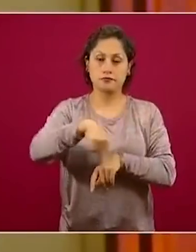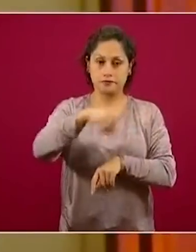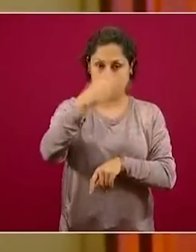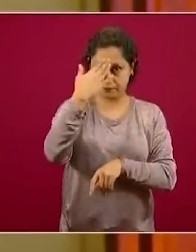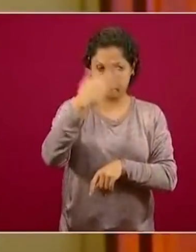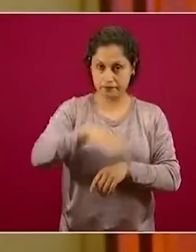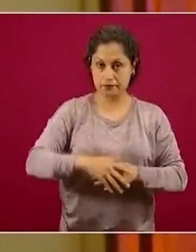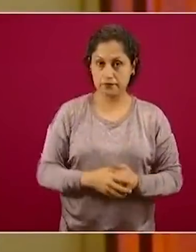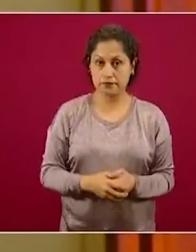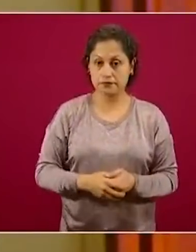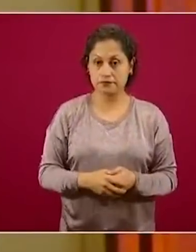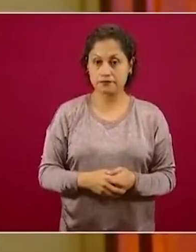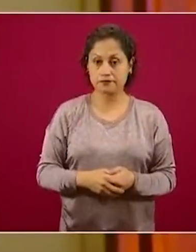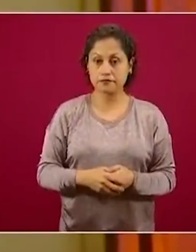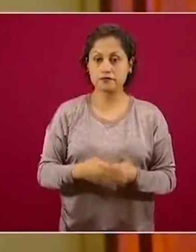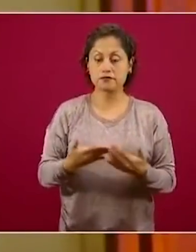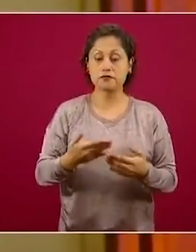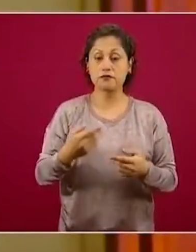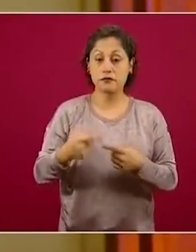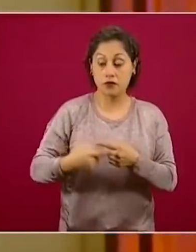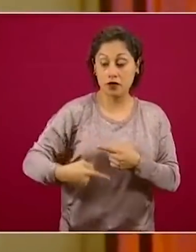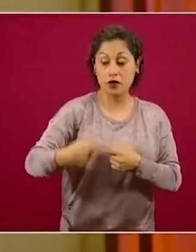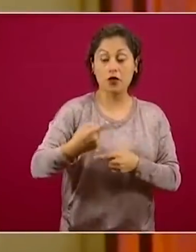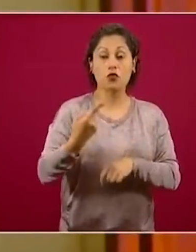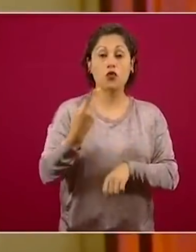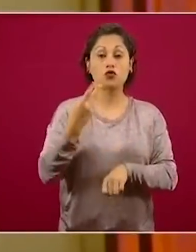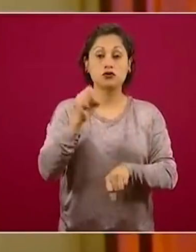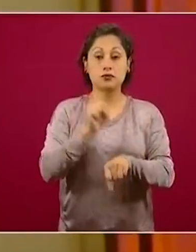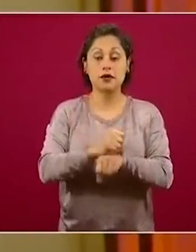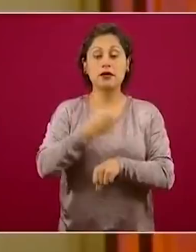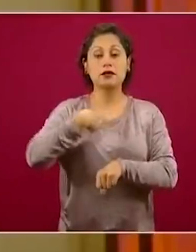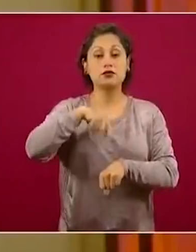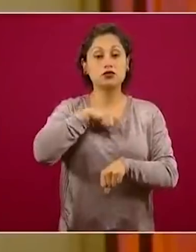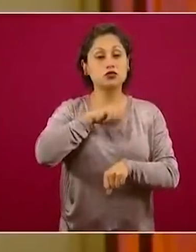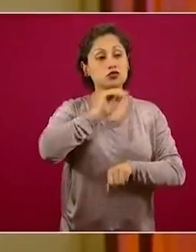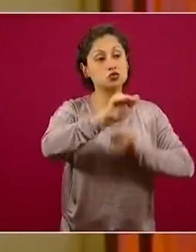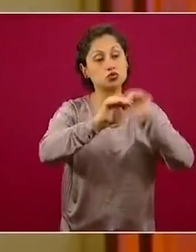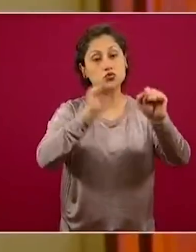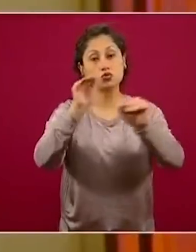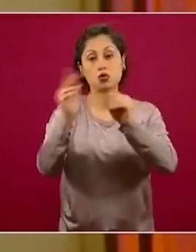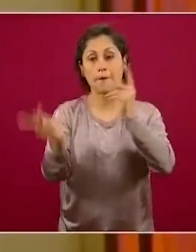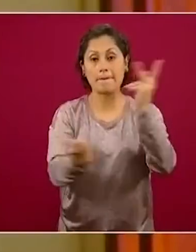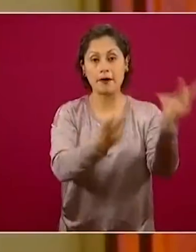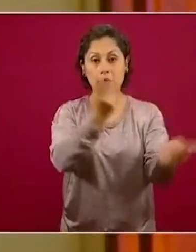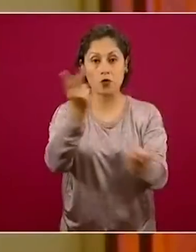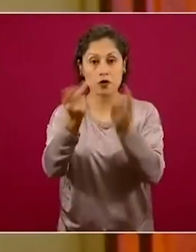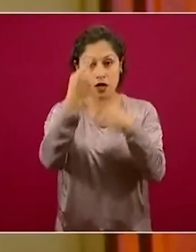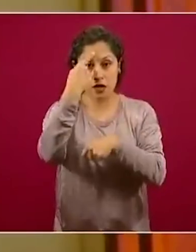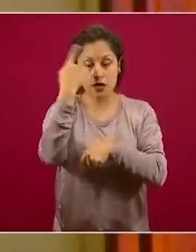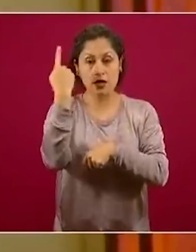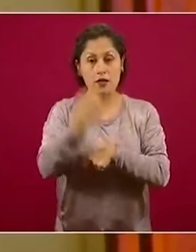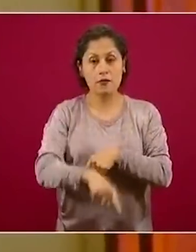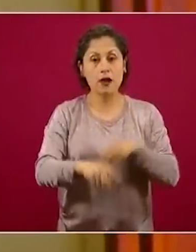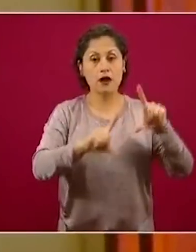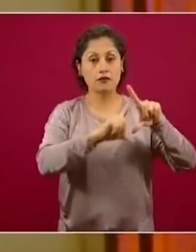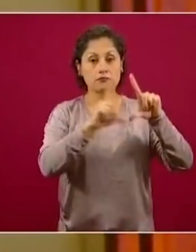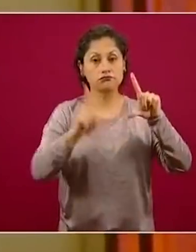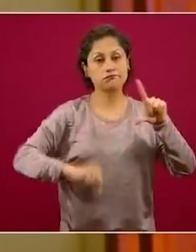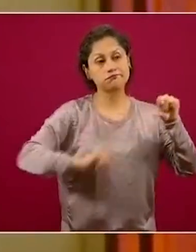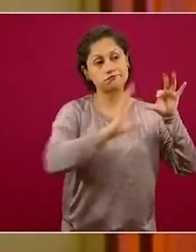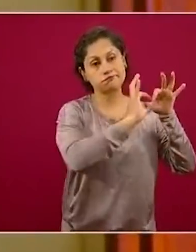haciendo una consulta con las autoridades locales para estar en el mismo plan y en la misma